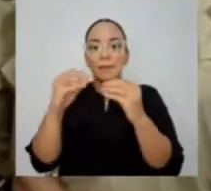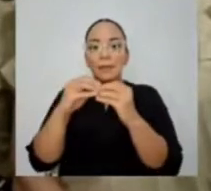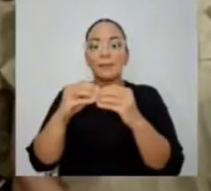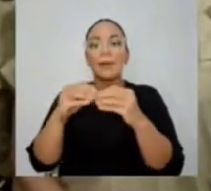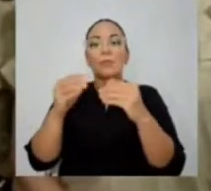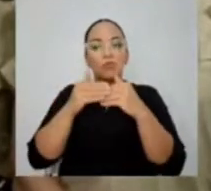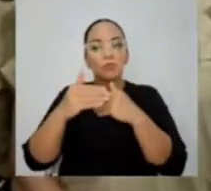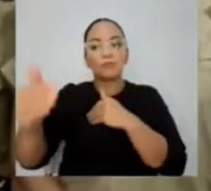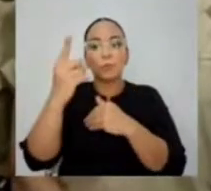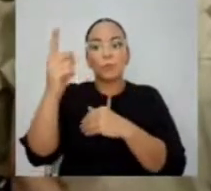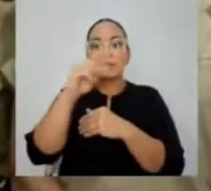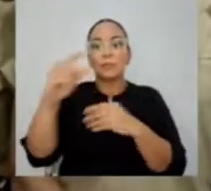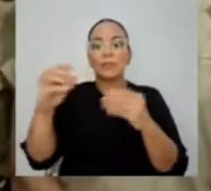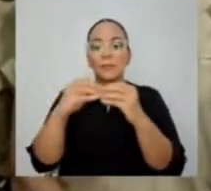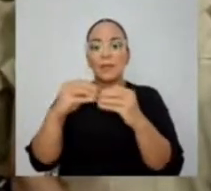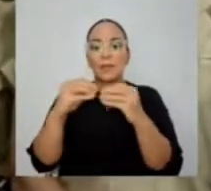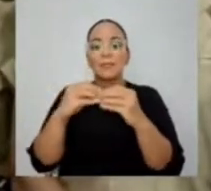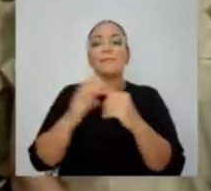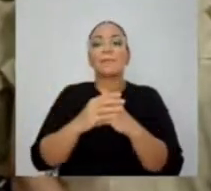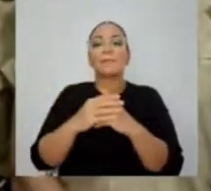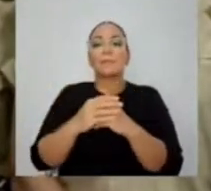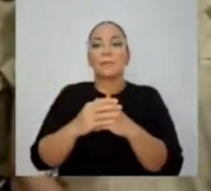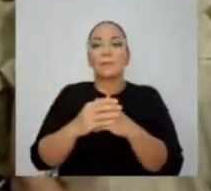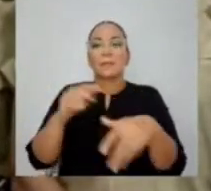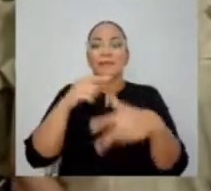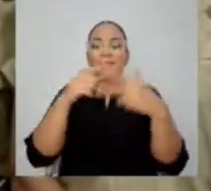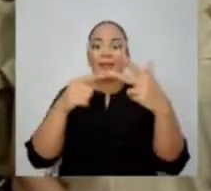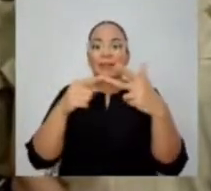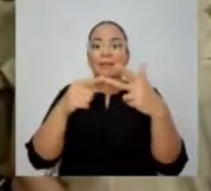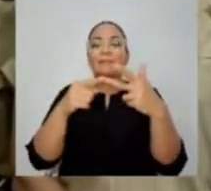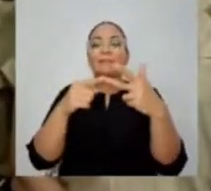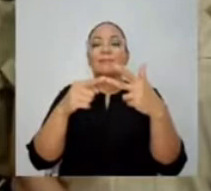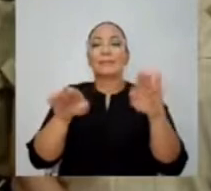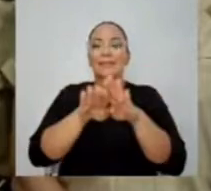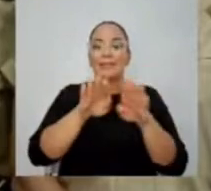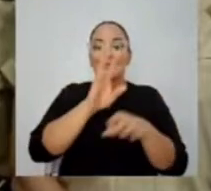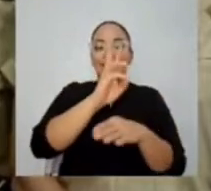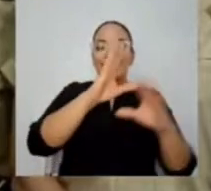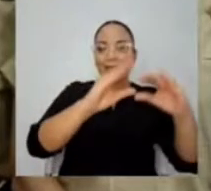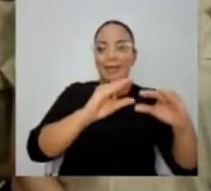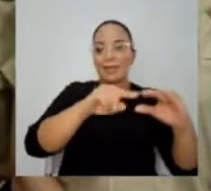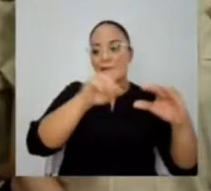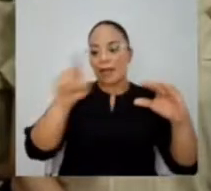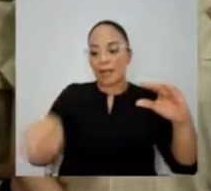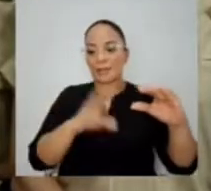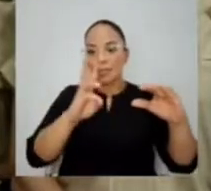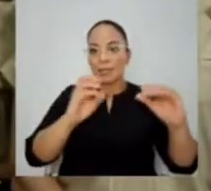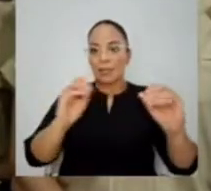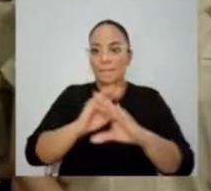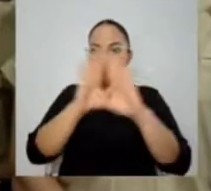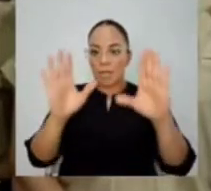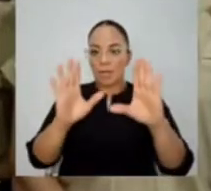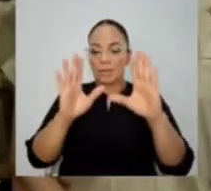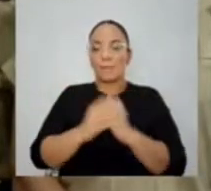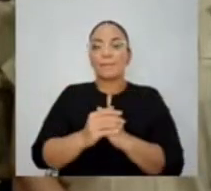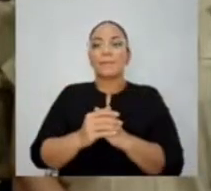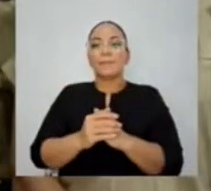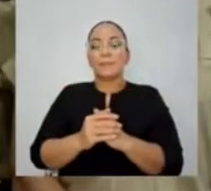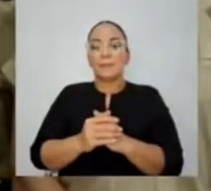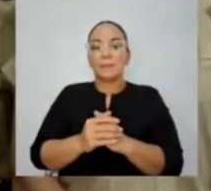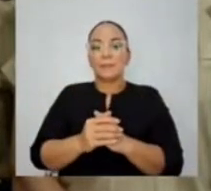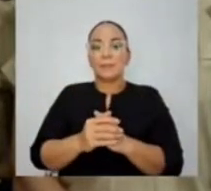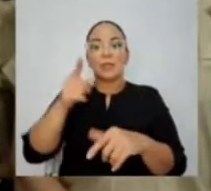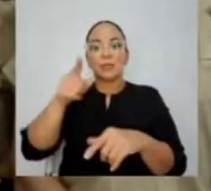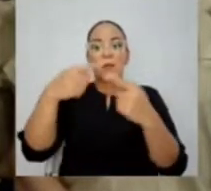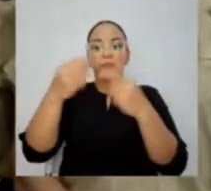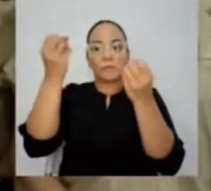extender una semana más el hecho de cerrar estas tres carreteras de 6 de la tarde a 6 de la mañana. Eso lo vamos a